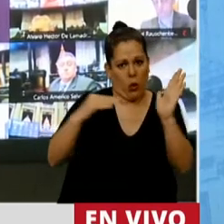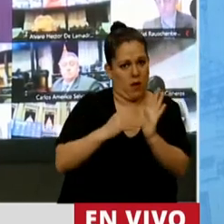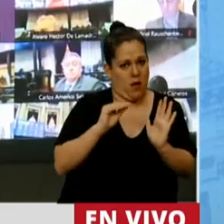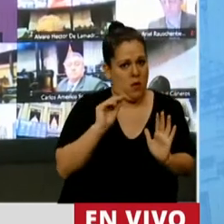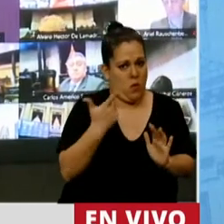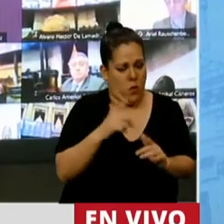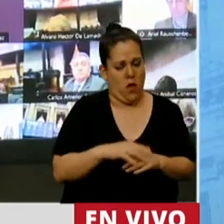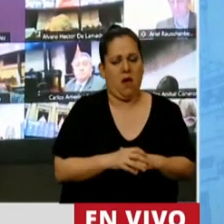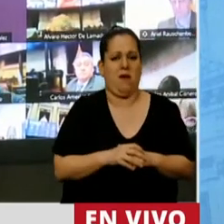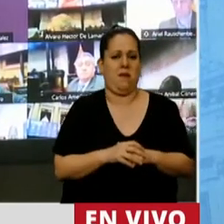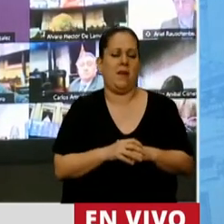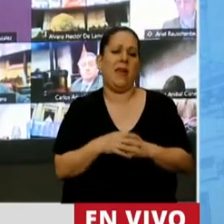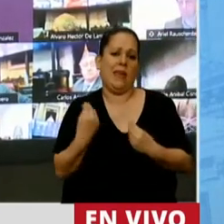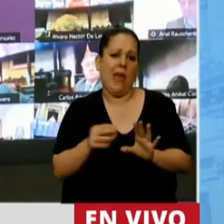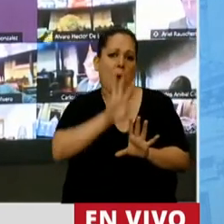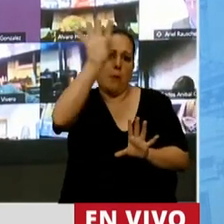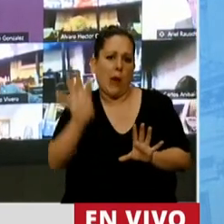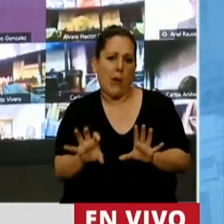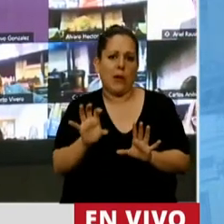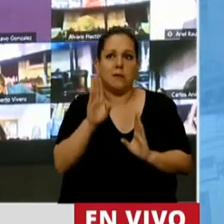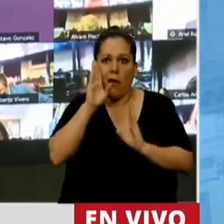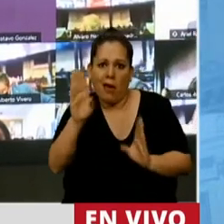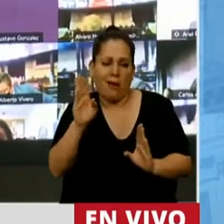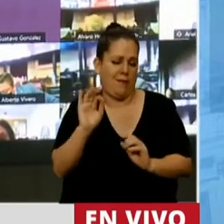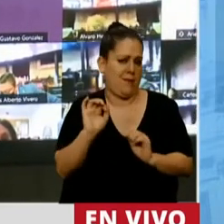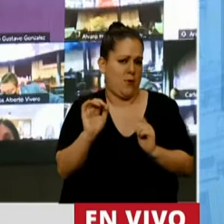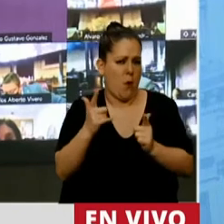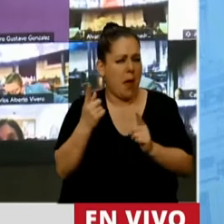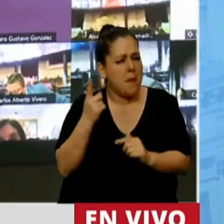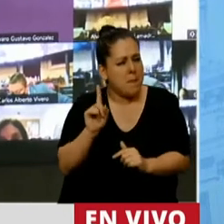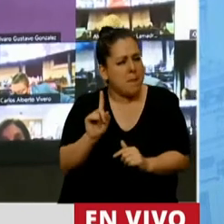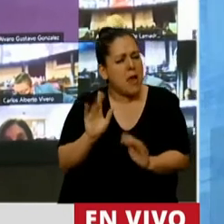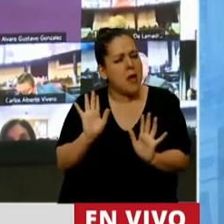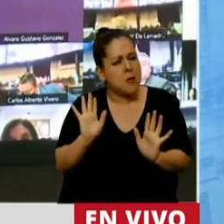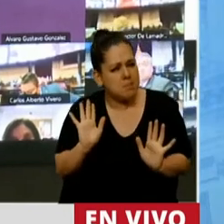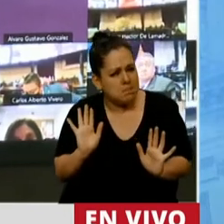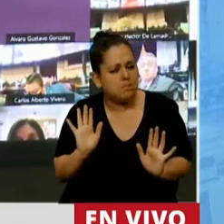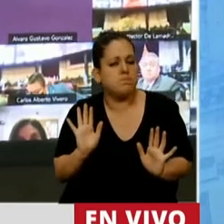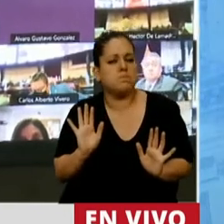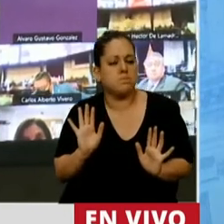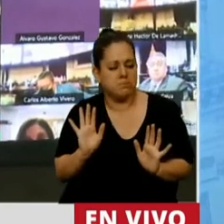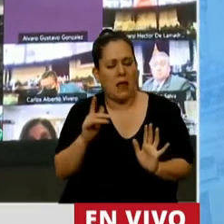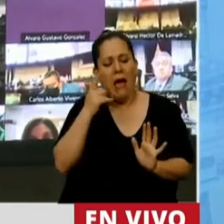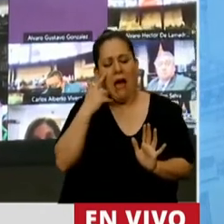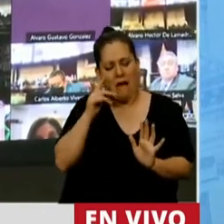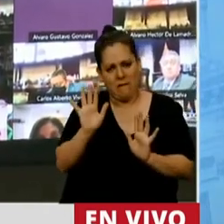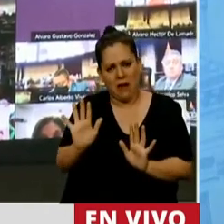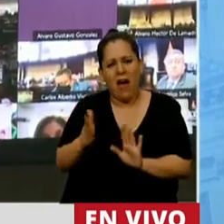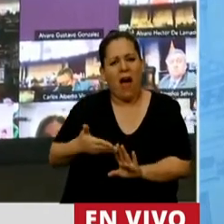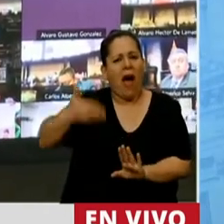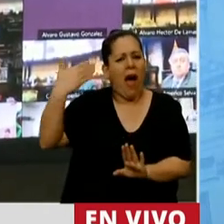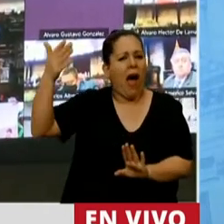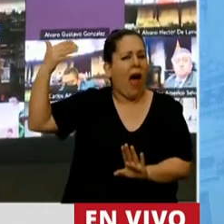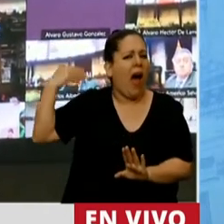tienen en cuenta las provincias. Pero a ver, ¿qué pasó antes?